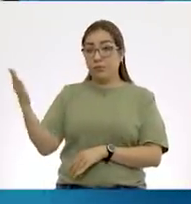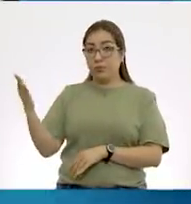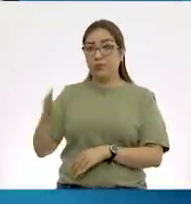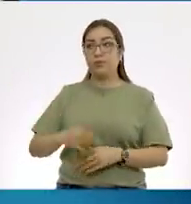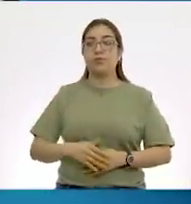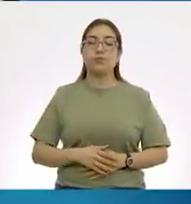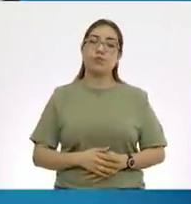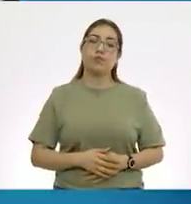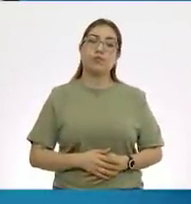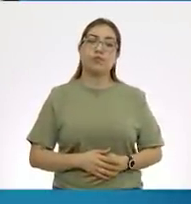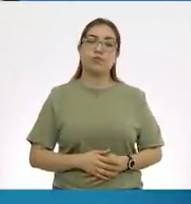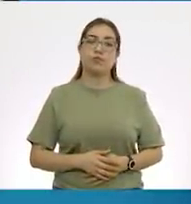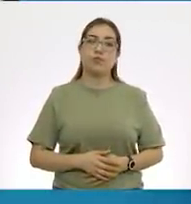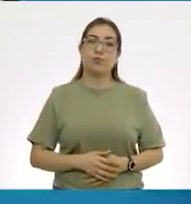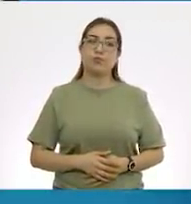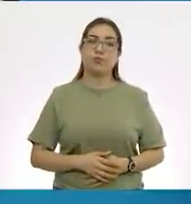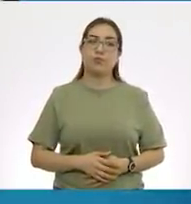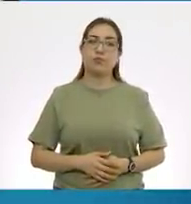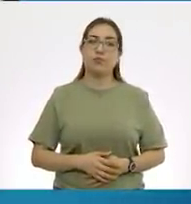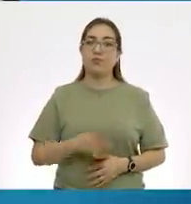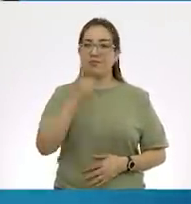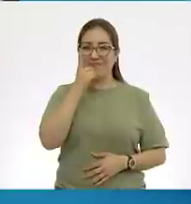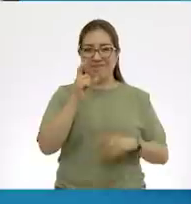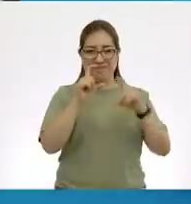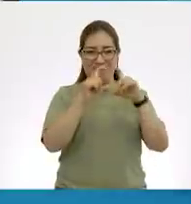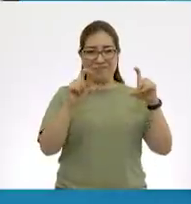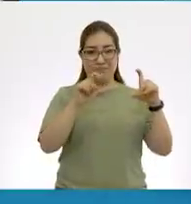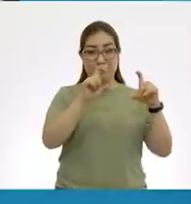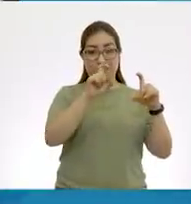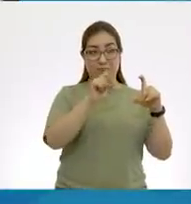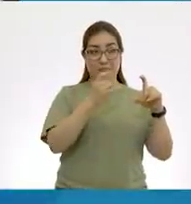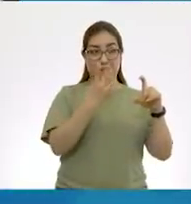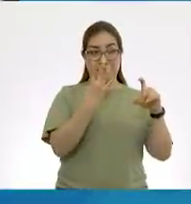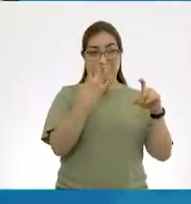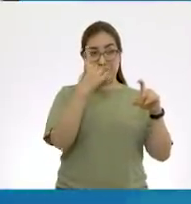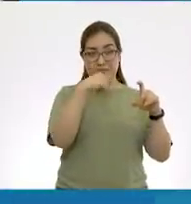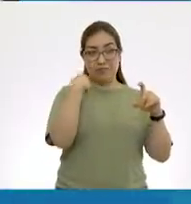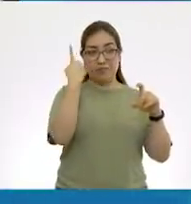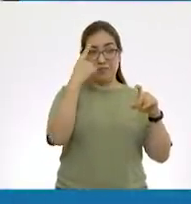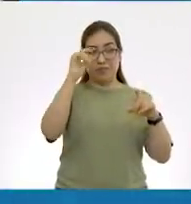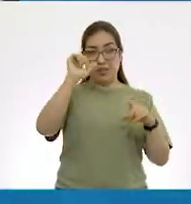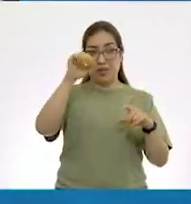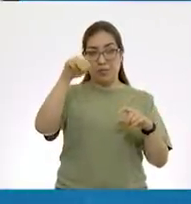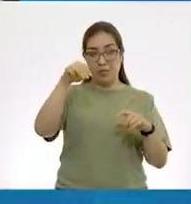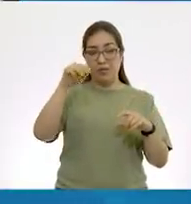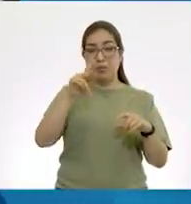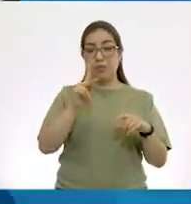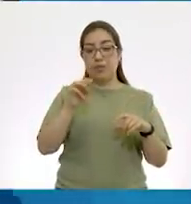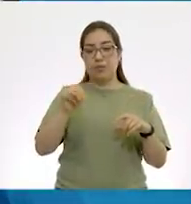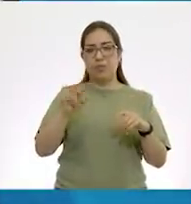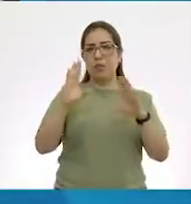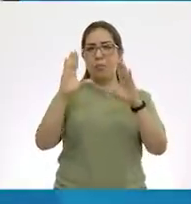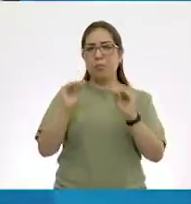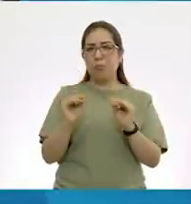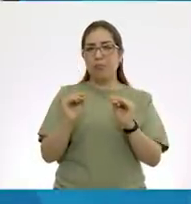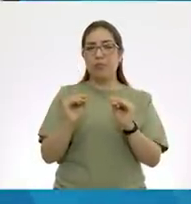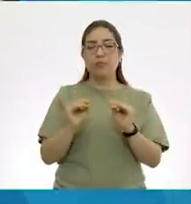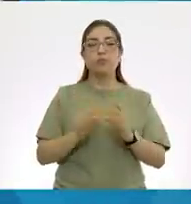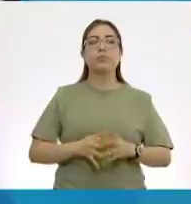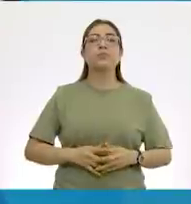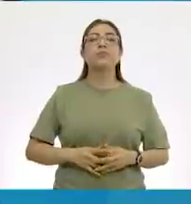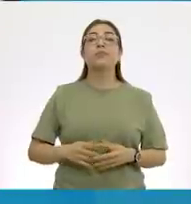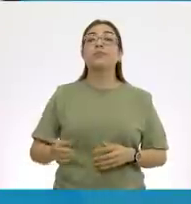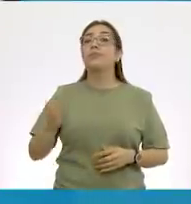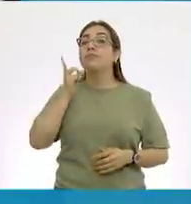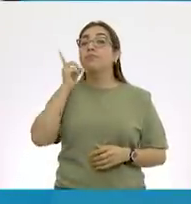Ahí dice, incluso se alcanza a leer, 24 horas y PM está así como que apagado. Quiere decir que este reloj está